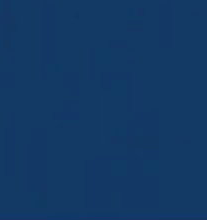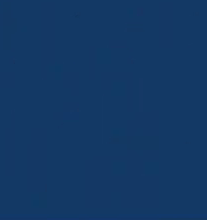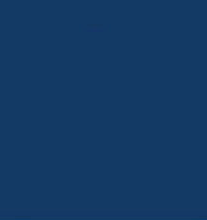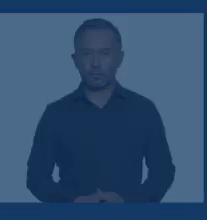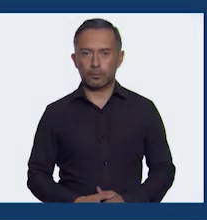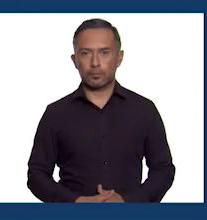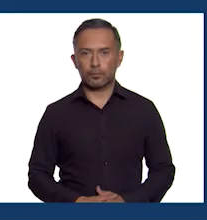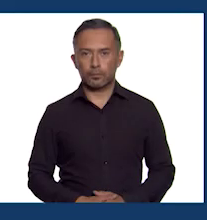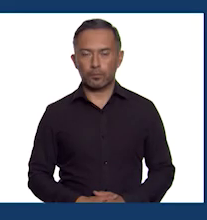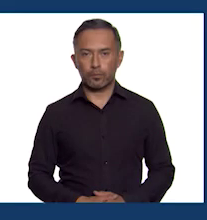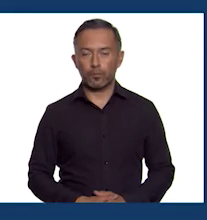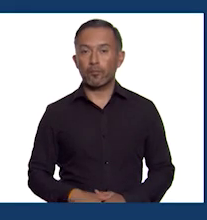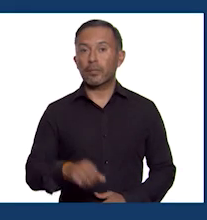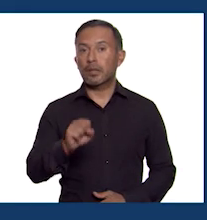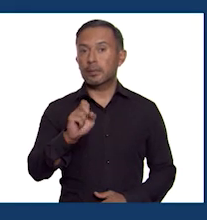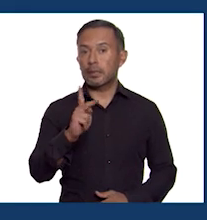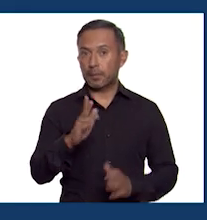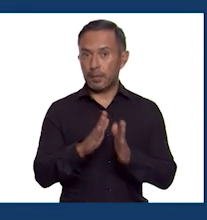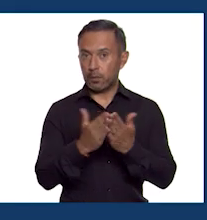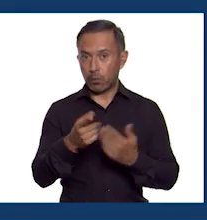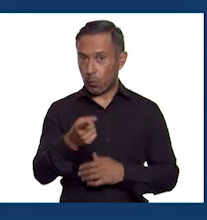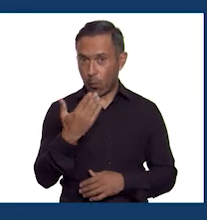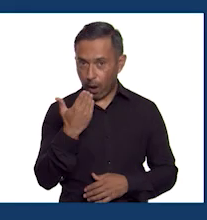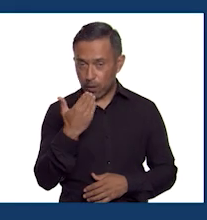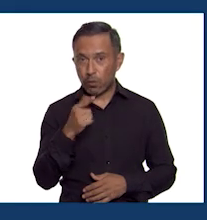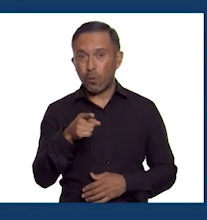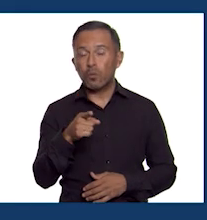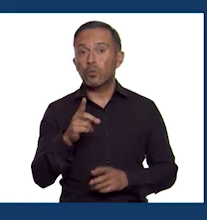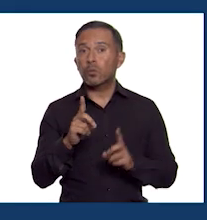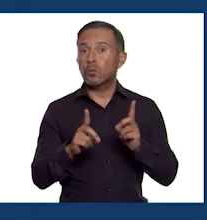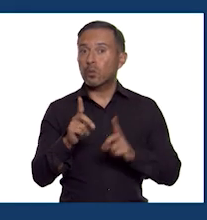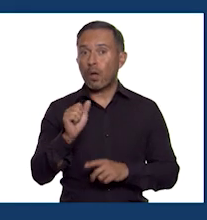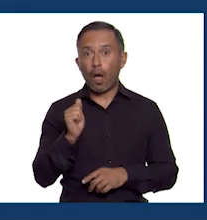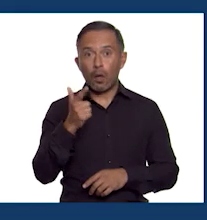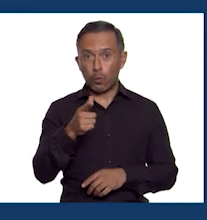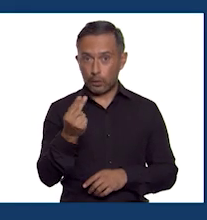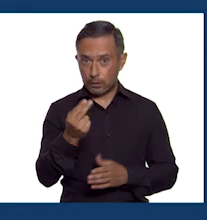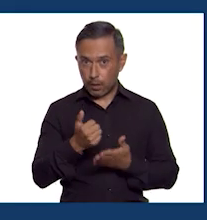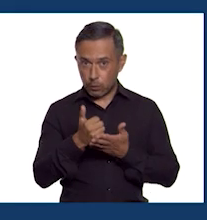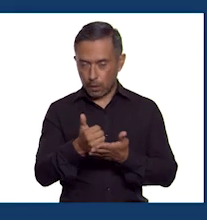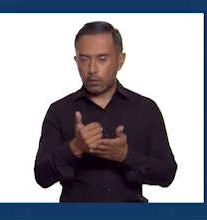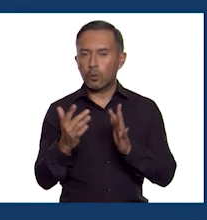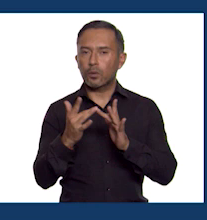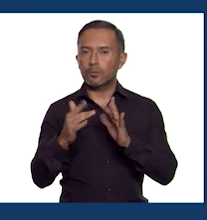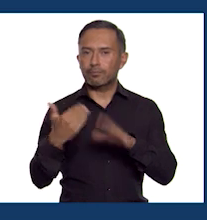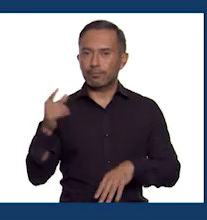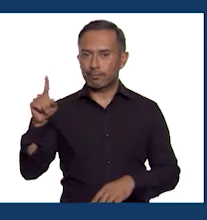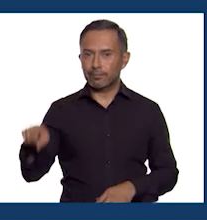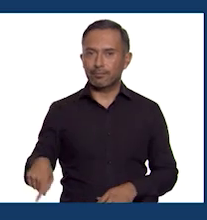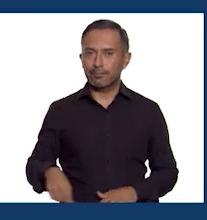Si no tienes el libro de texto o necesitas ayuda para responder las preguntas, ¡contáctanos!